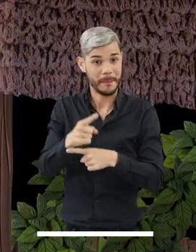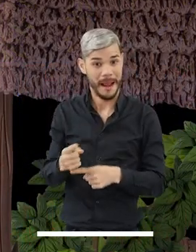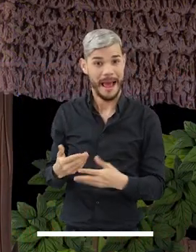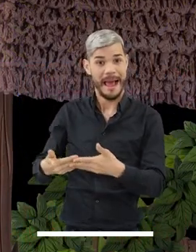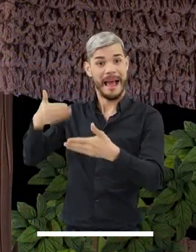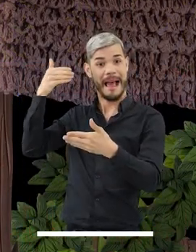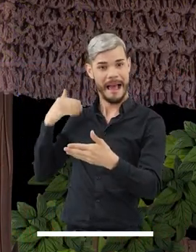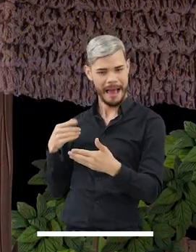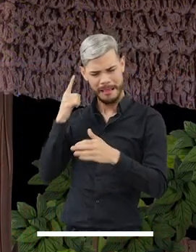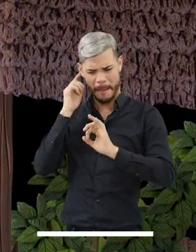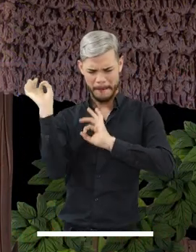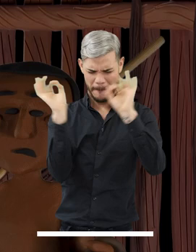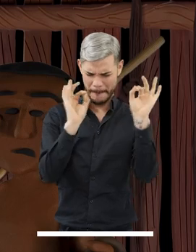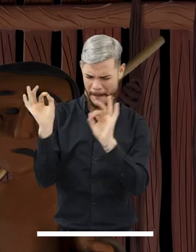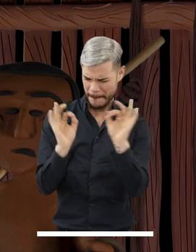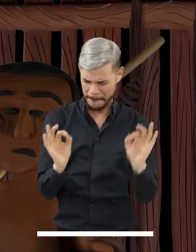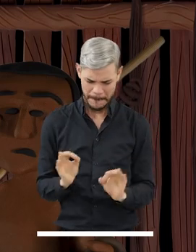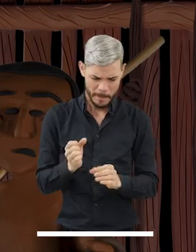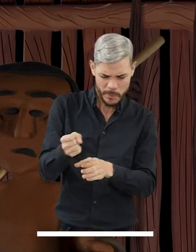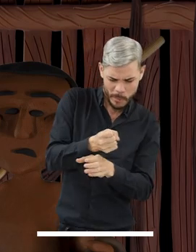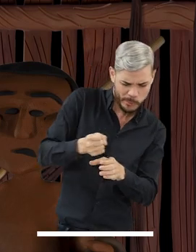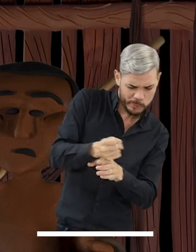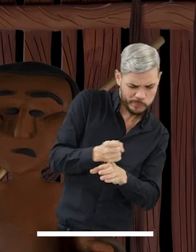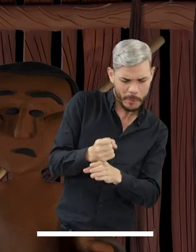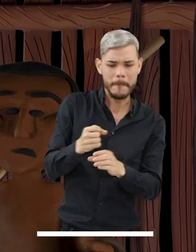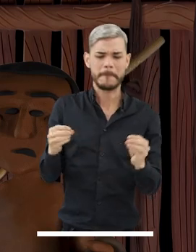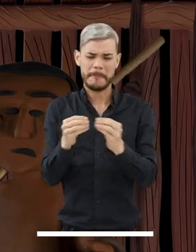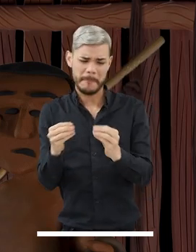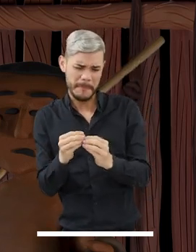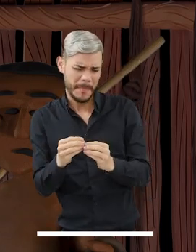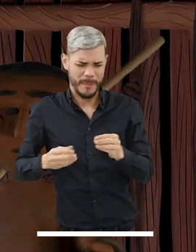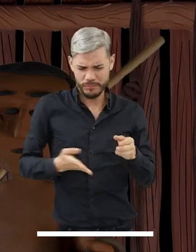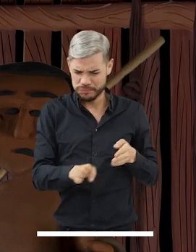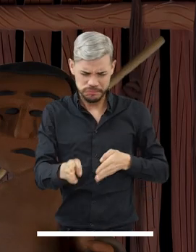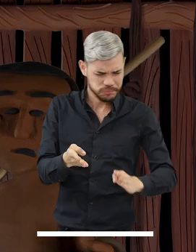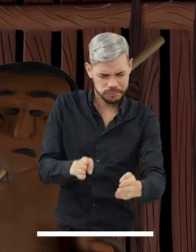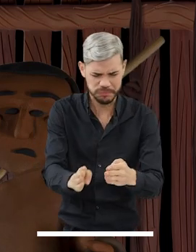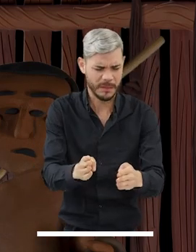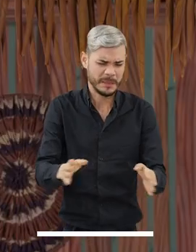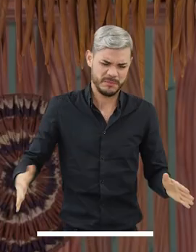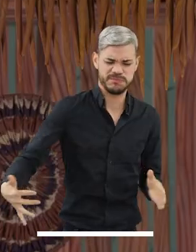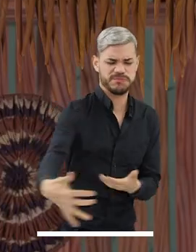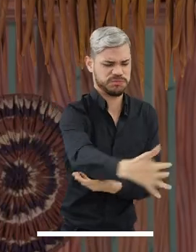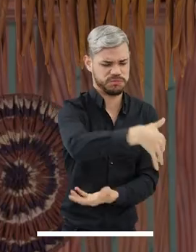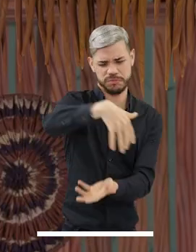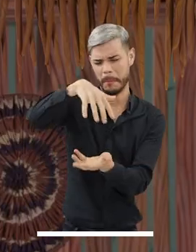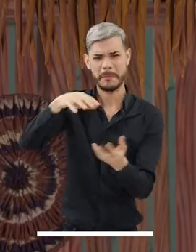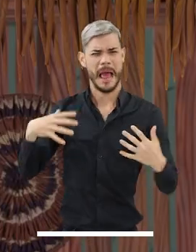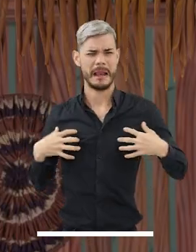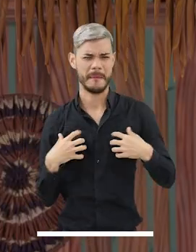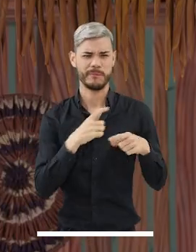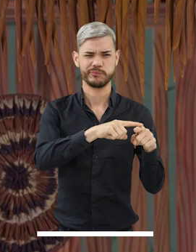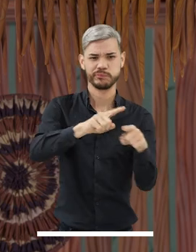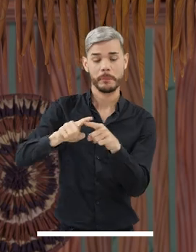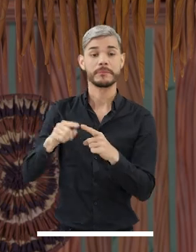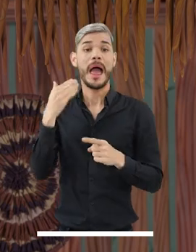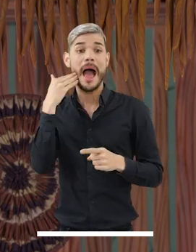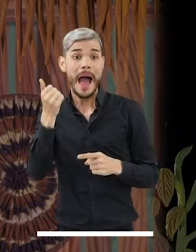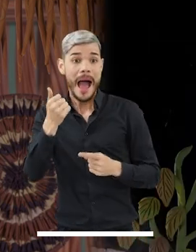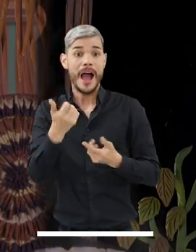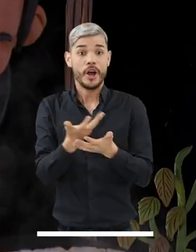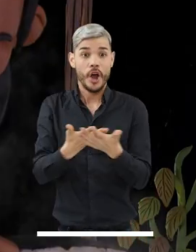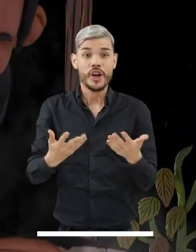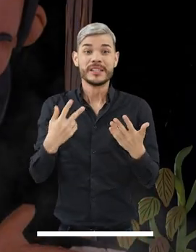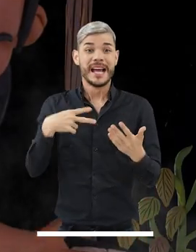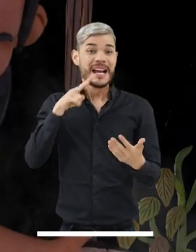preparan mambe de hoja de coca, pescan y cazan gran cantidad de animales. Y las mujeres ahuman las carnes,